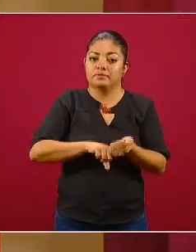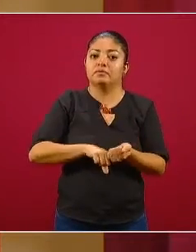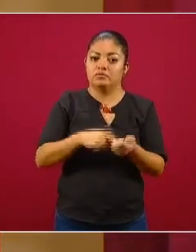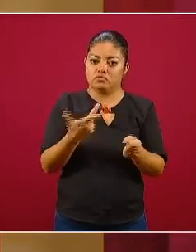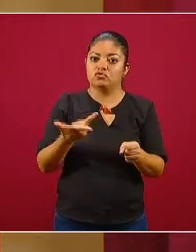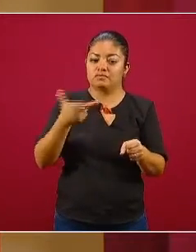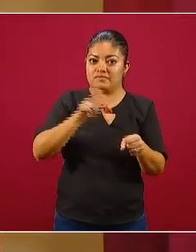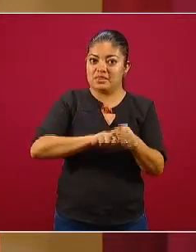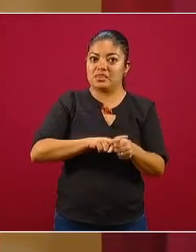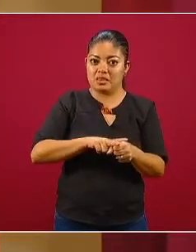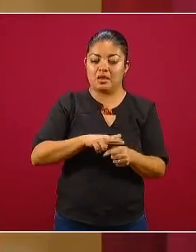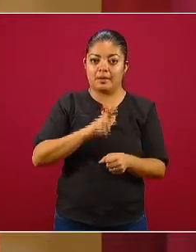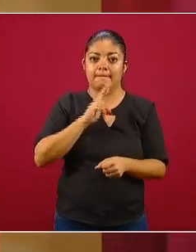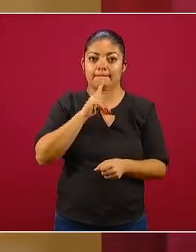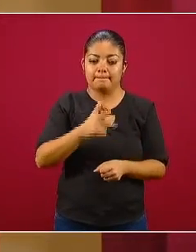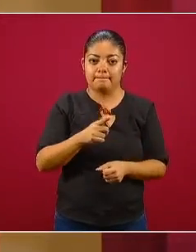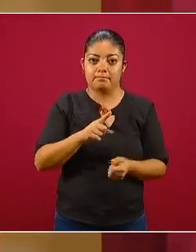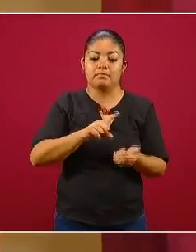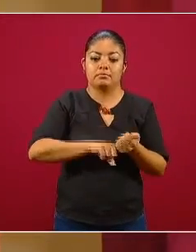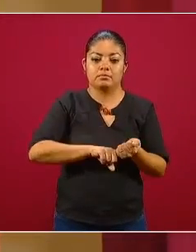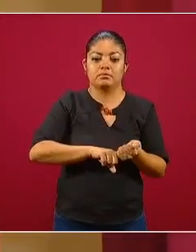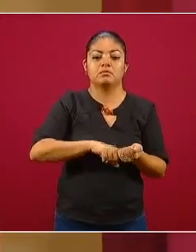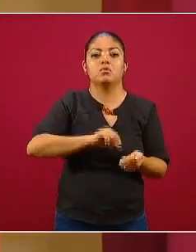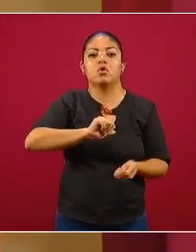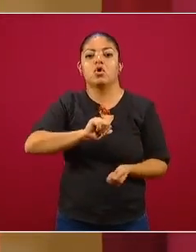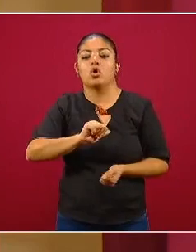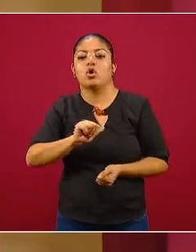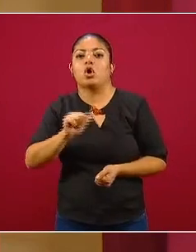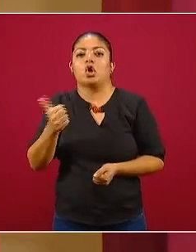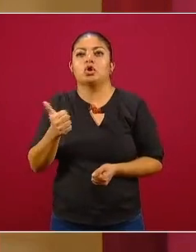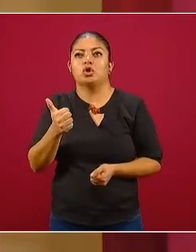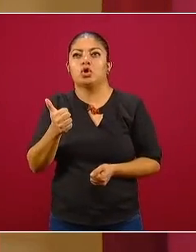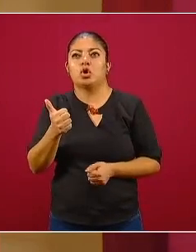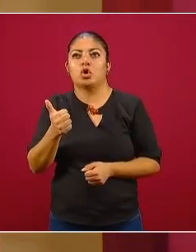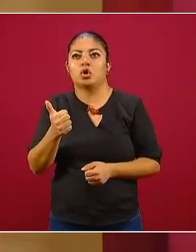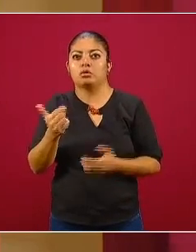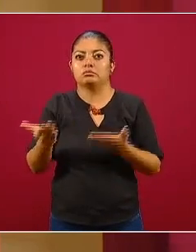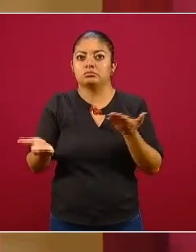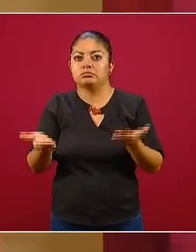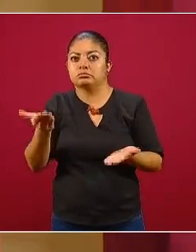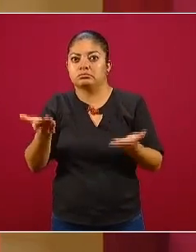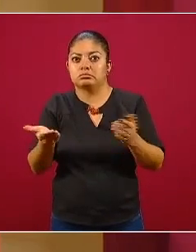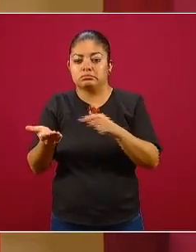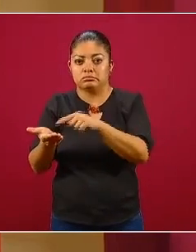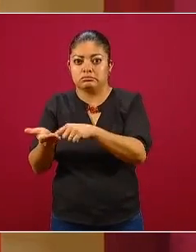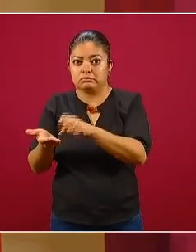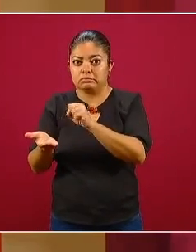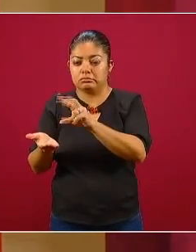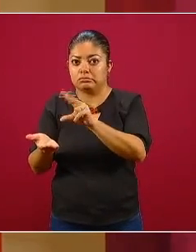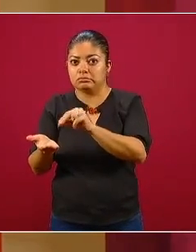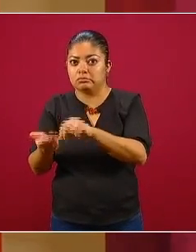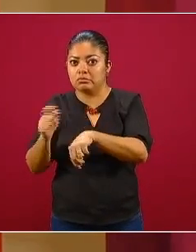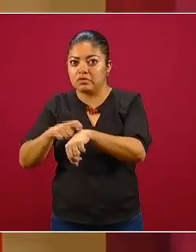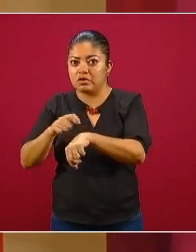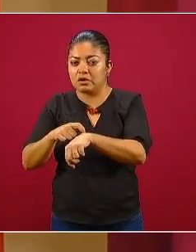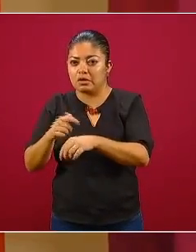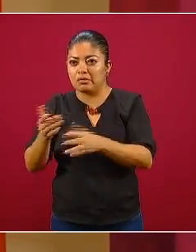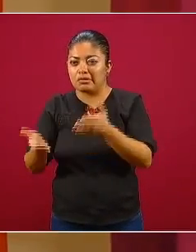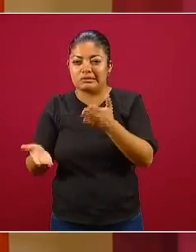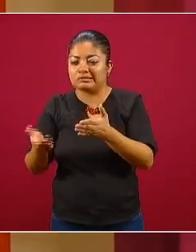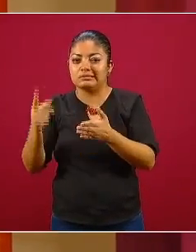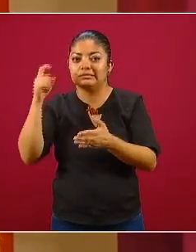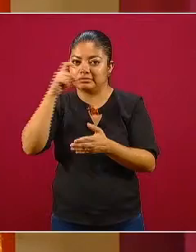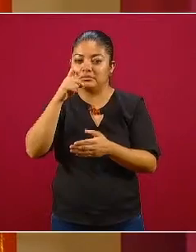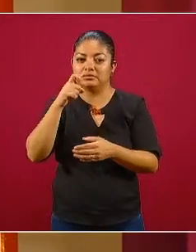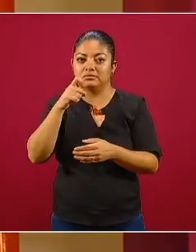hospitalaria versus tener una predicción que no converge en el tiempo entonces ambos